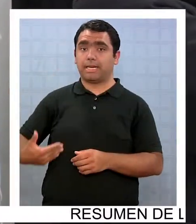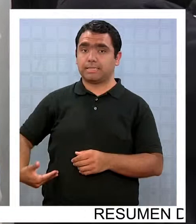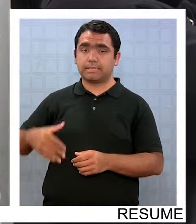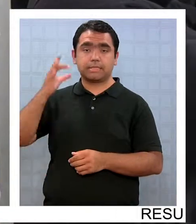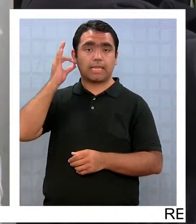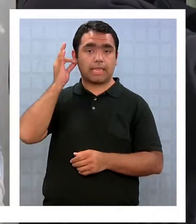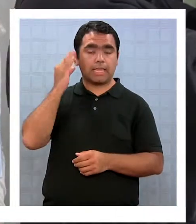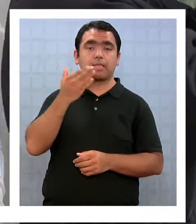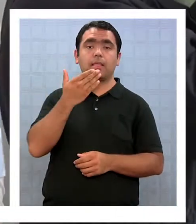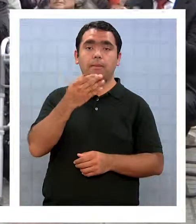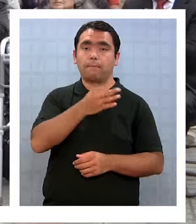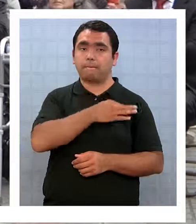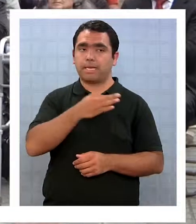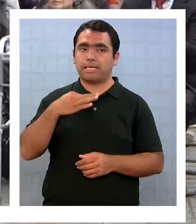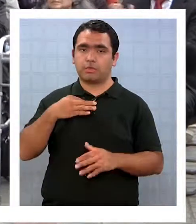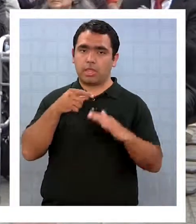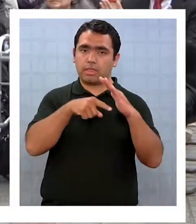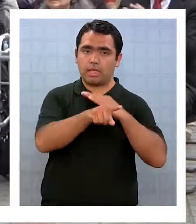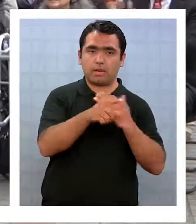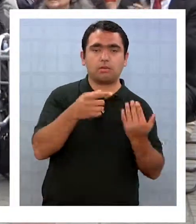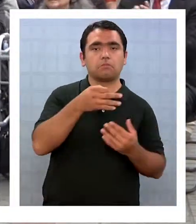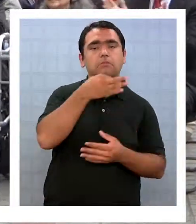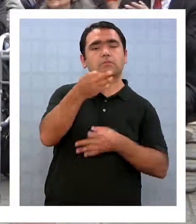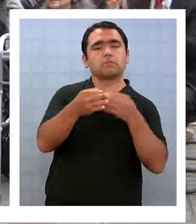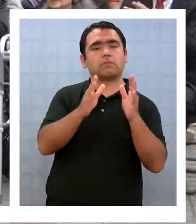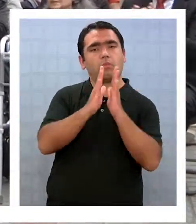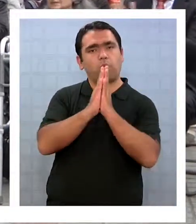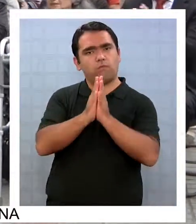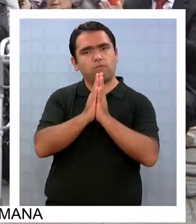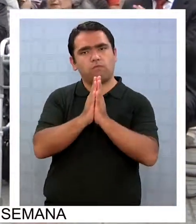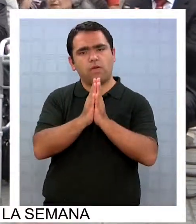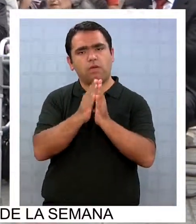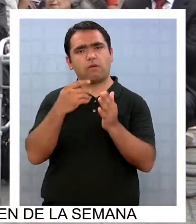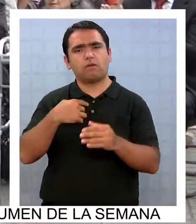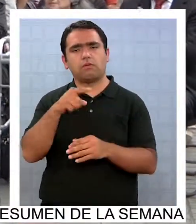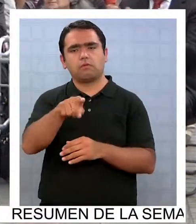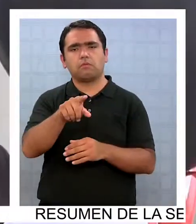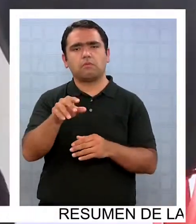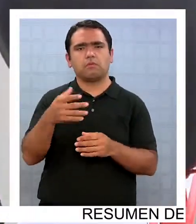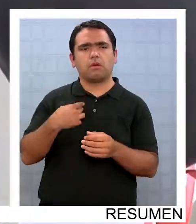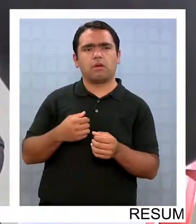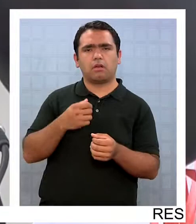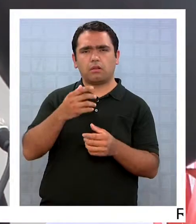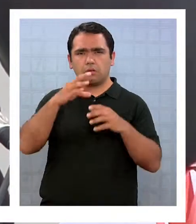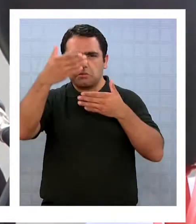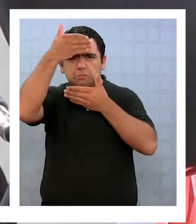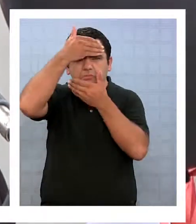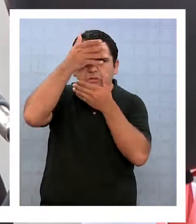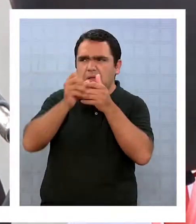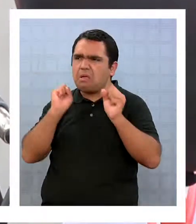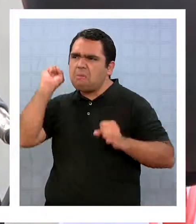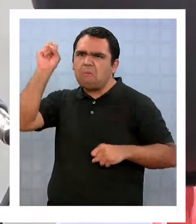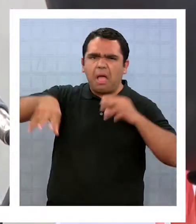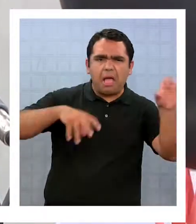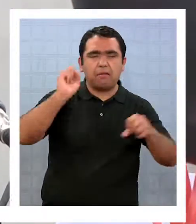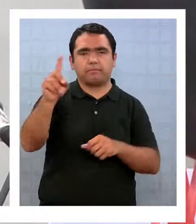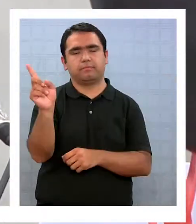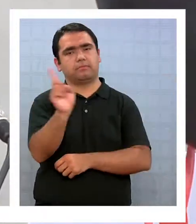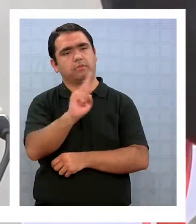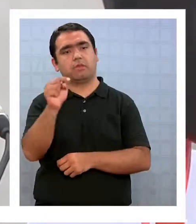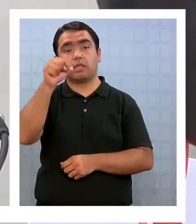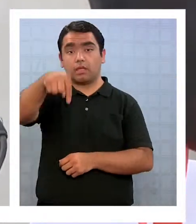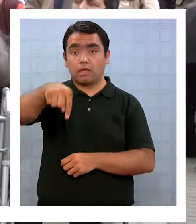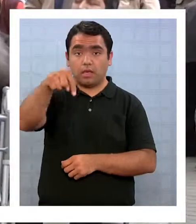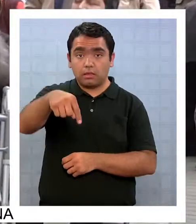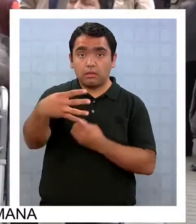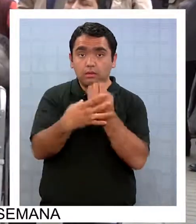el ministro del Interior ha sido enfático en no permitir ningún acto terrorista como los que han ocurrido en la capital y evidentemente nosotros en esta región tampoco